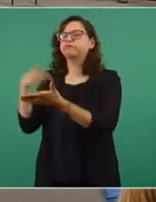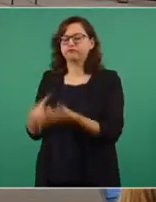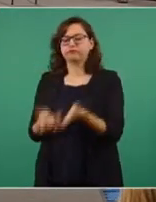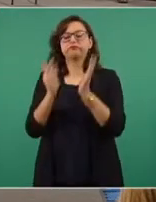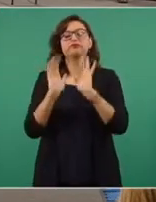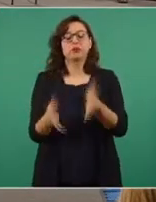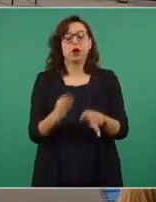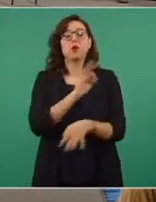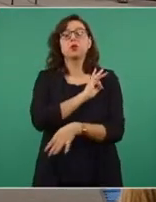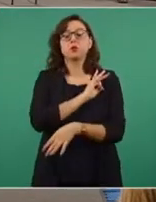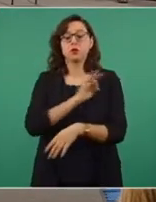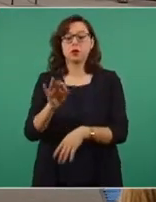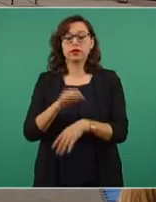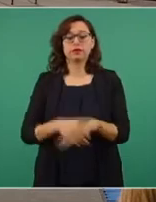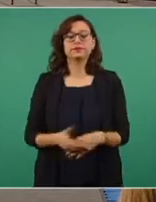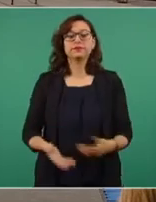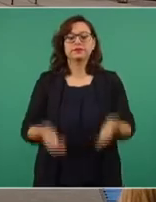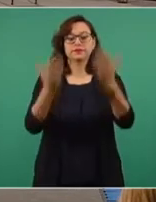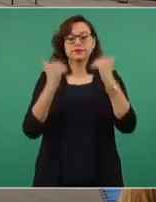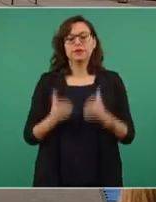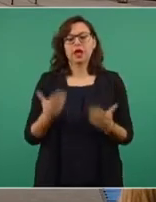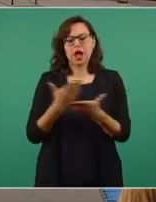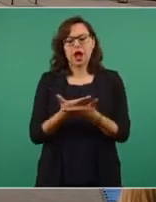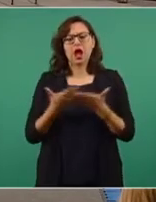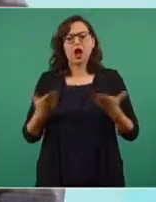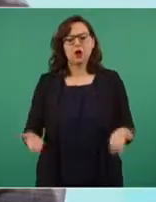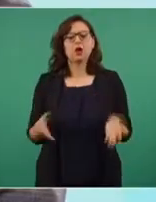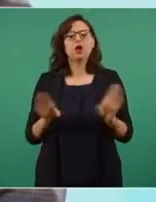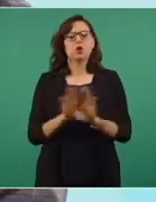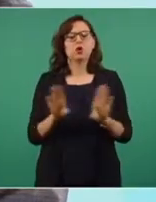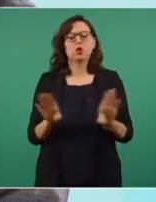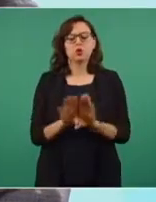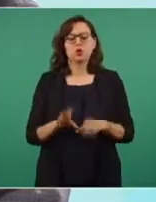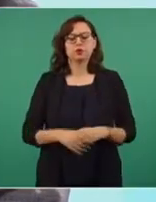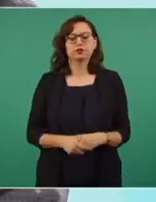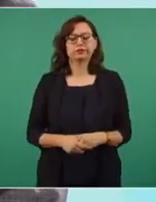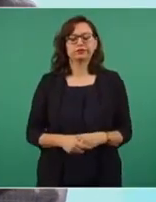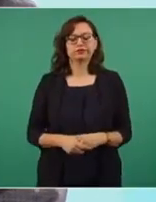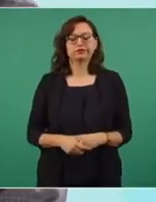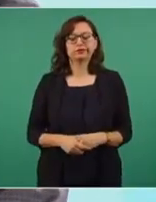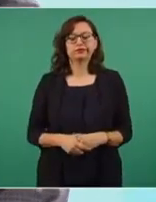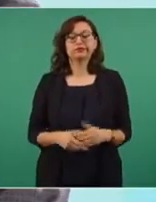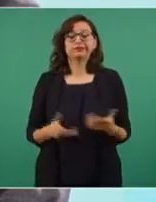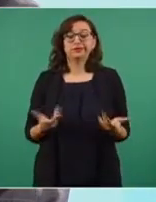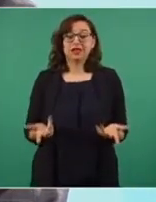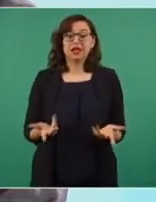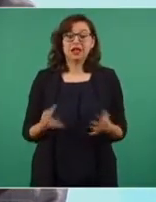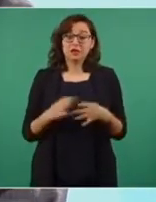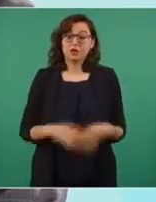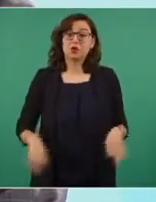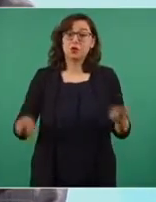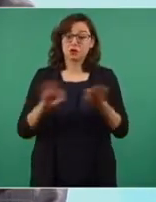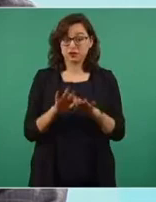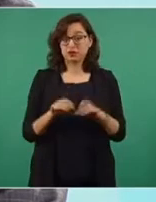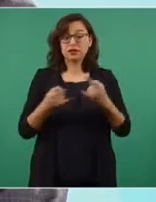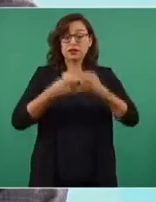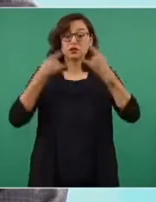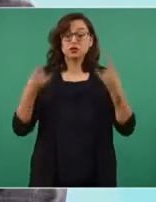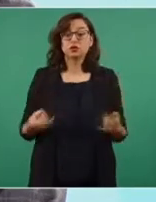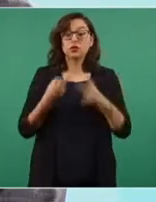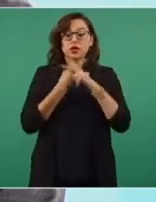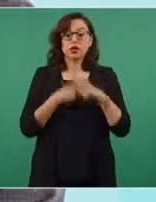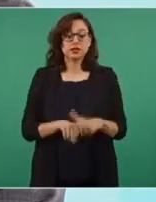¿Cuáles son los resultados? De inicio, como se muestra, era necesario explicar de dónde partimos o es necesario